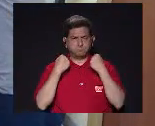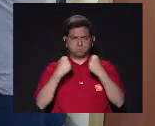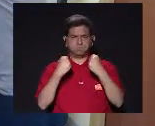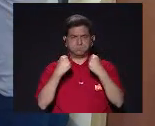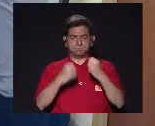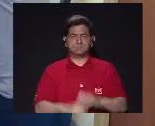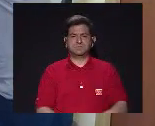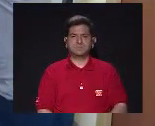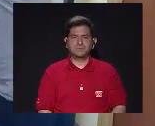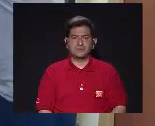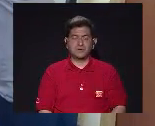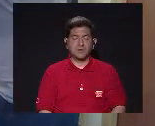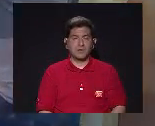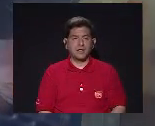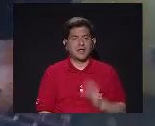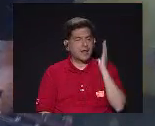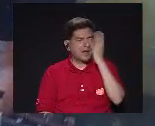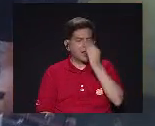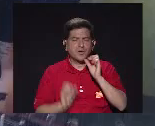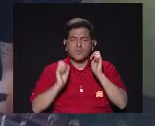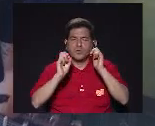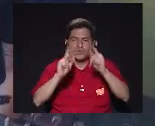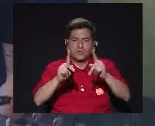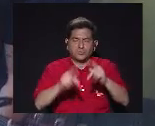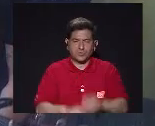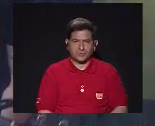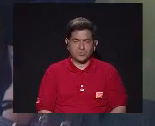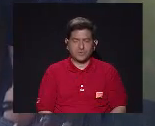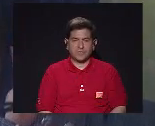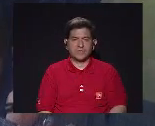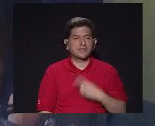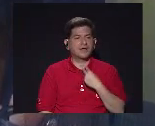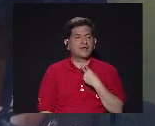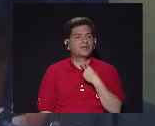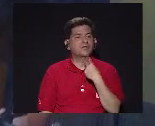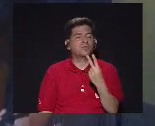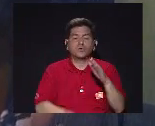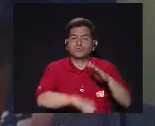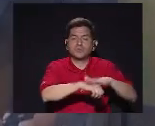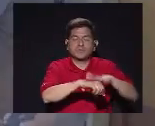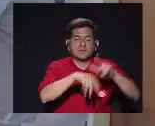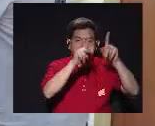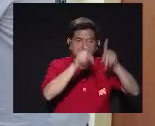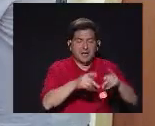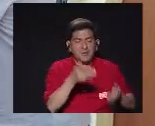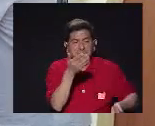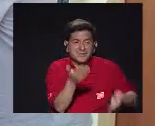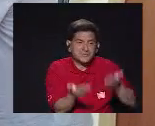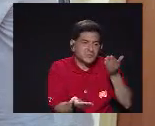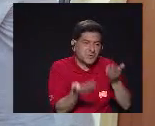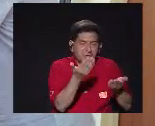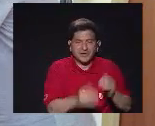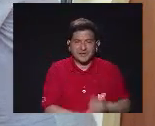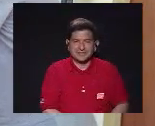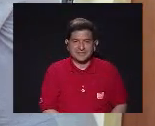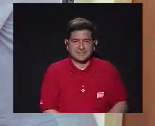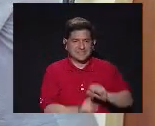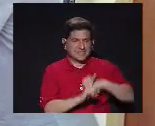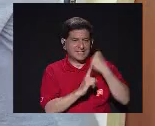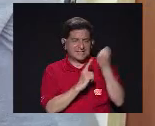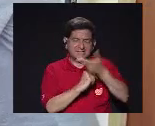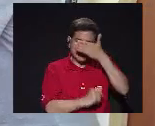fuerte Es una linda posibilidad De dar una voz También a quienes Están un poquito